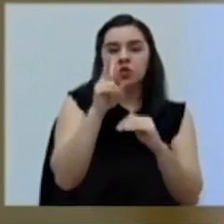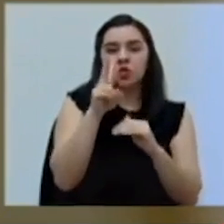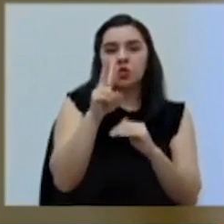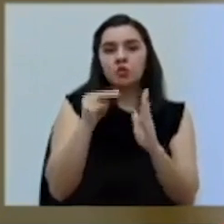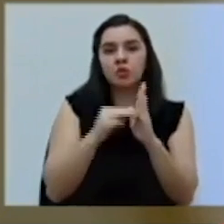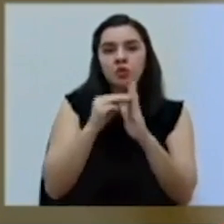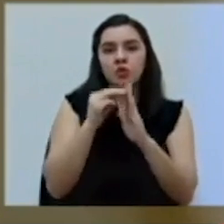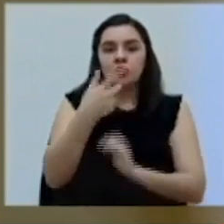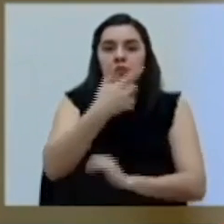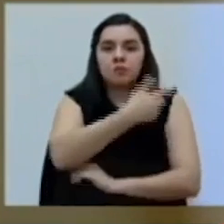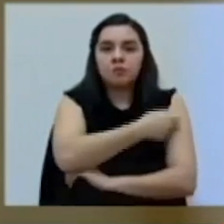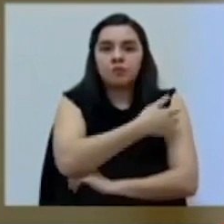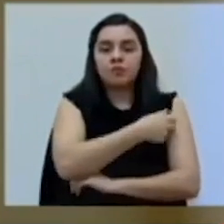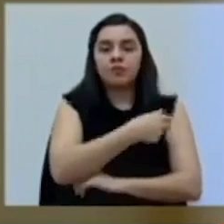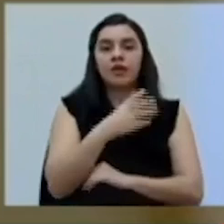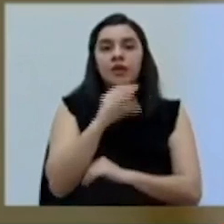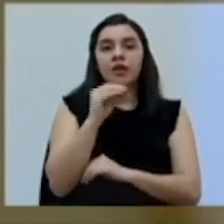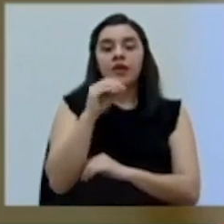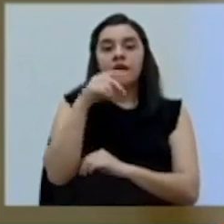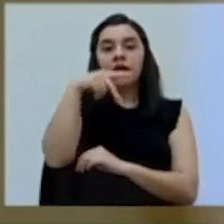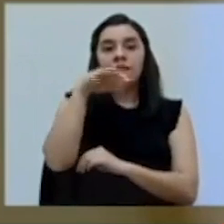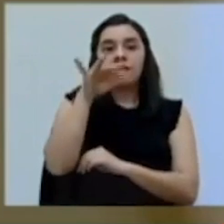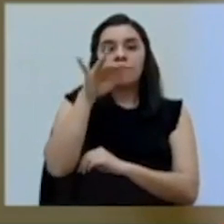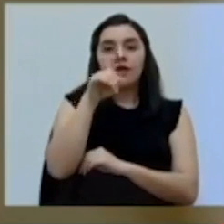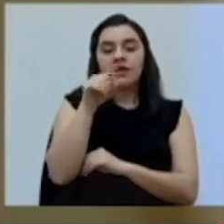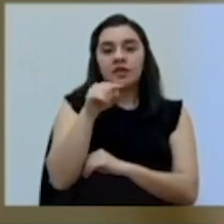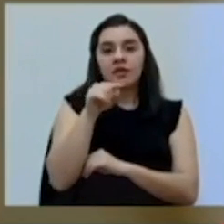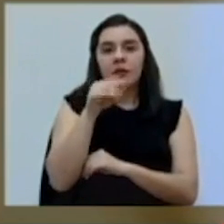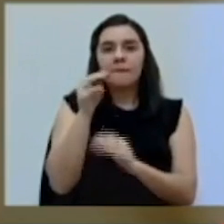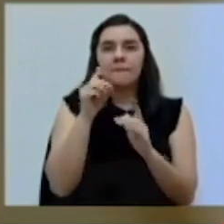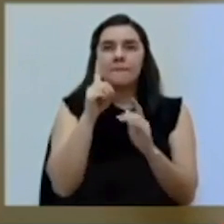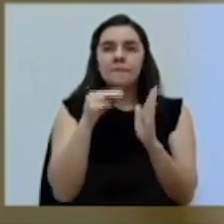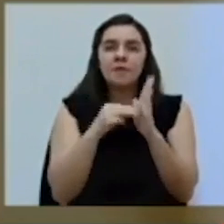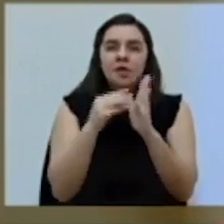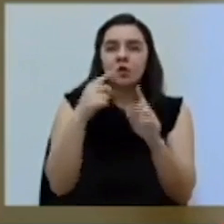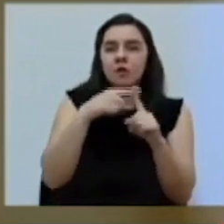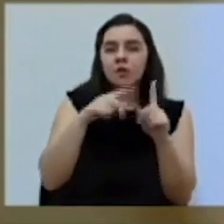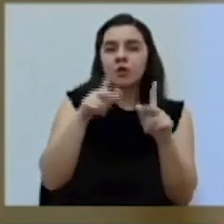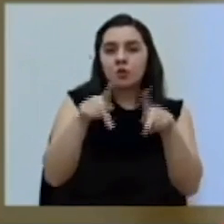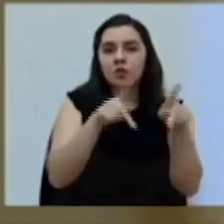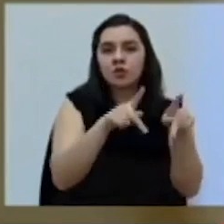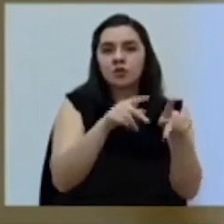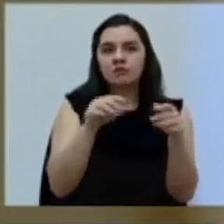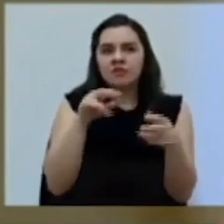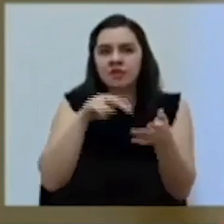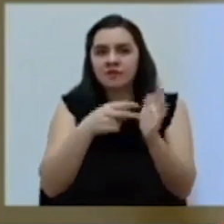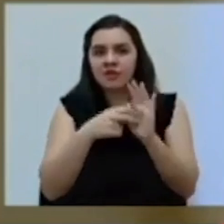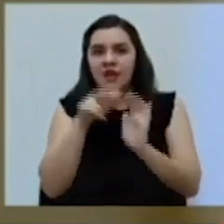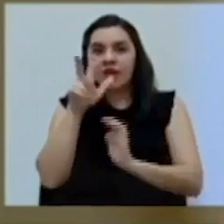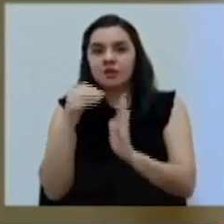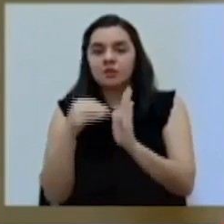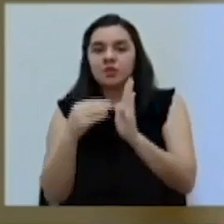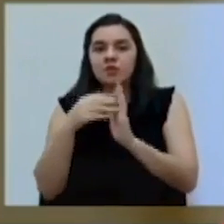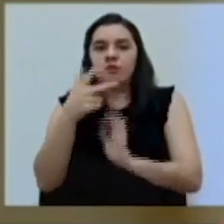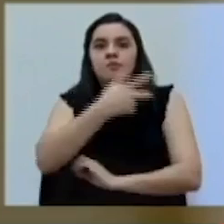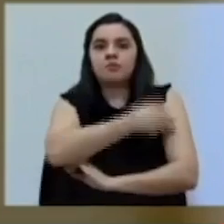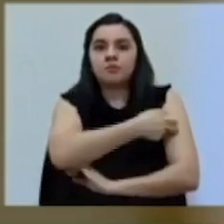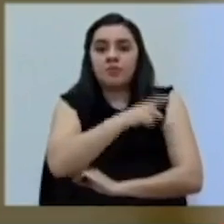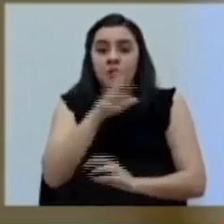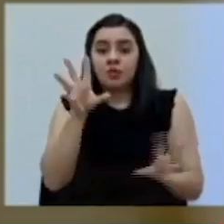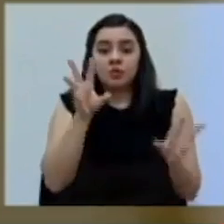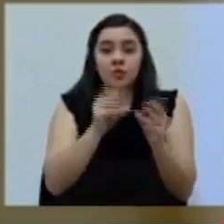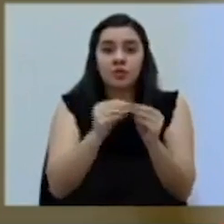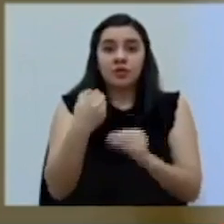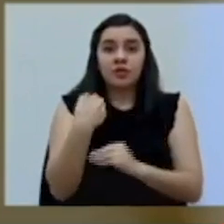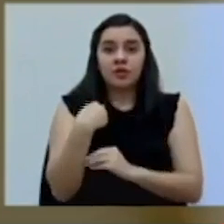con Pfizer para la inmunización de aproximadamente un millón y medio de personas, o tres millones de dosis. Con eso en total